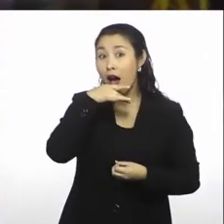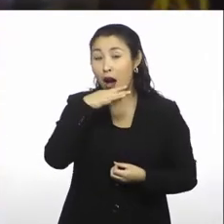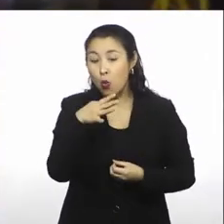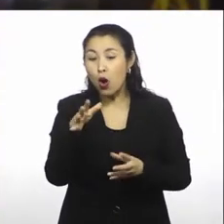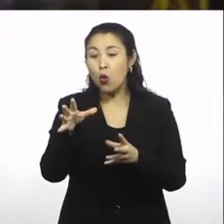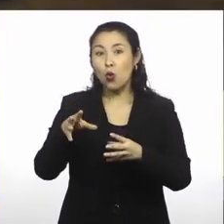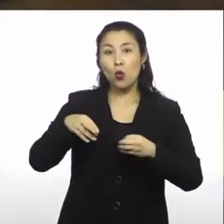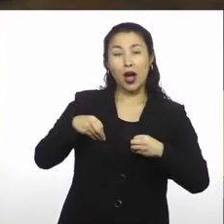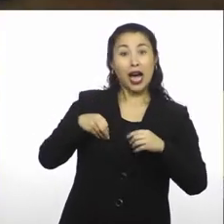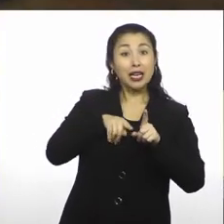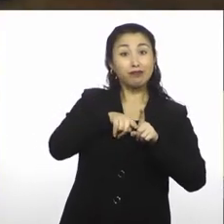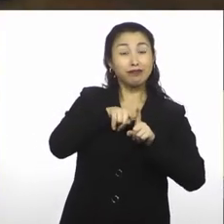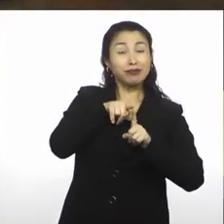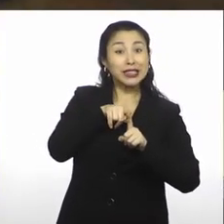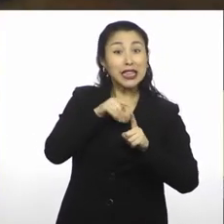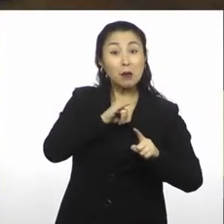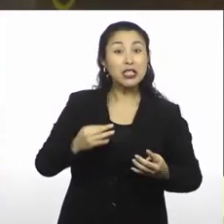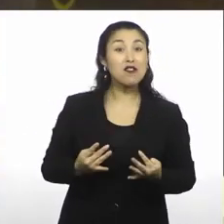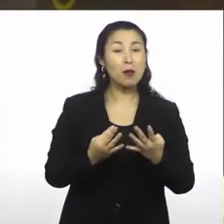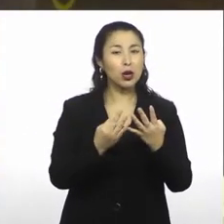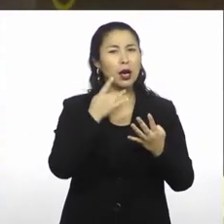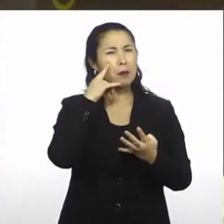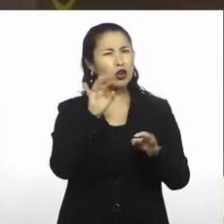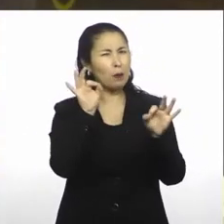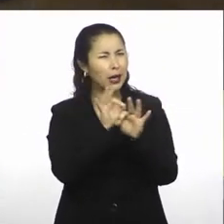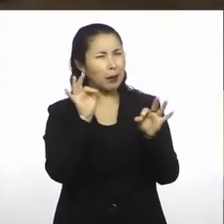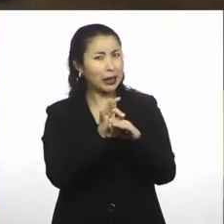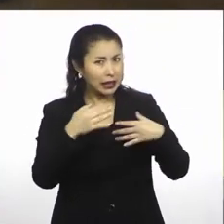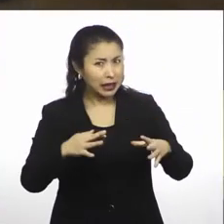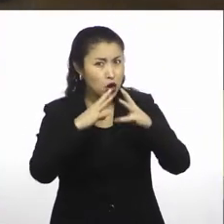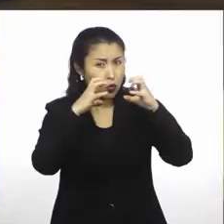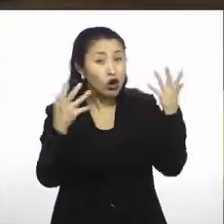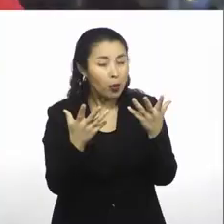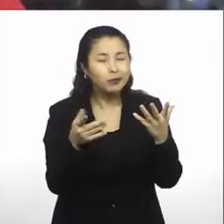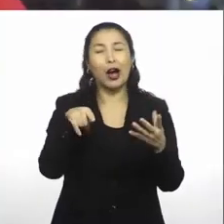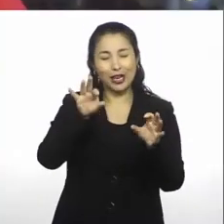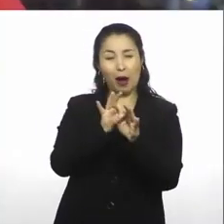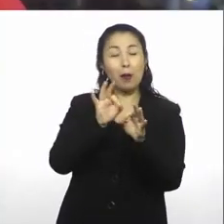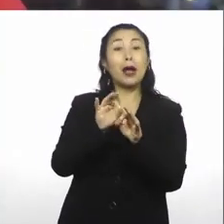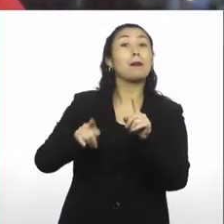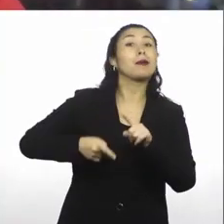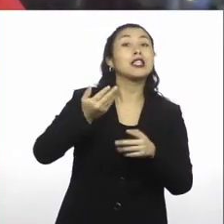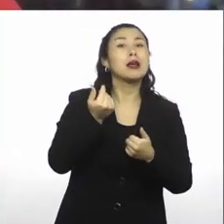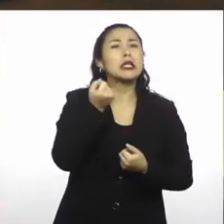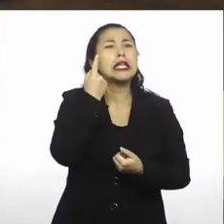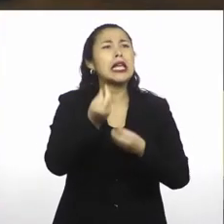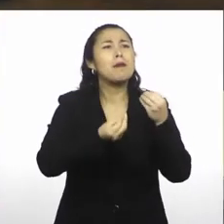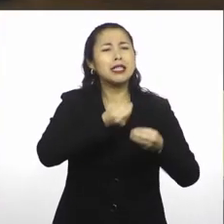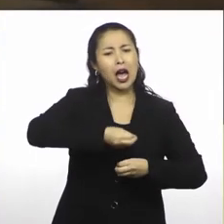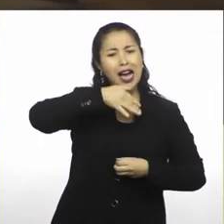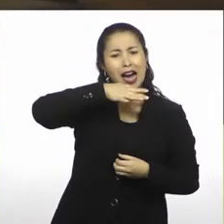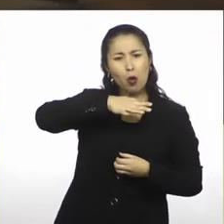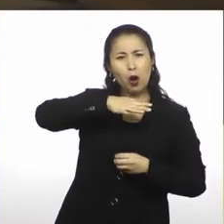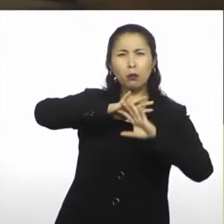calor y se evaporaba. Pero aún no hemos explicado completamente cómo se forman las nubes. Y para eso tenemos que entender qué es que le sucede al agua cuando está en el